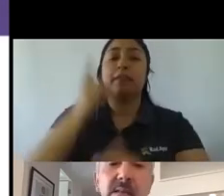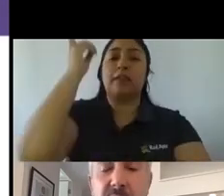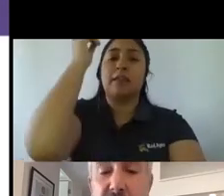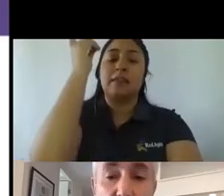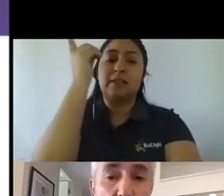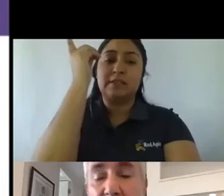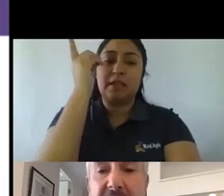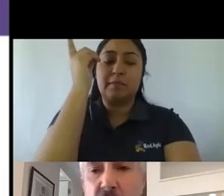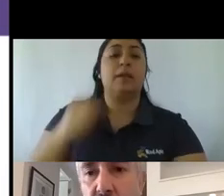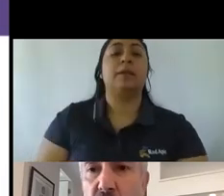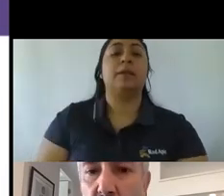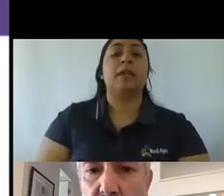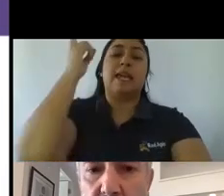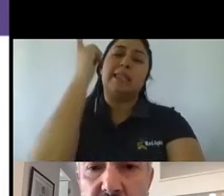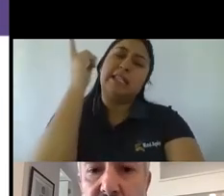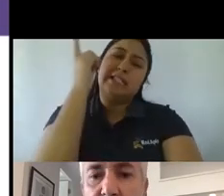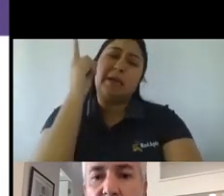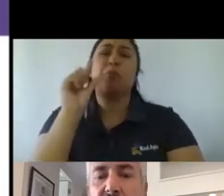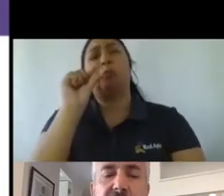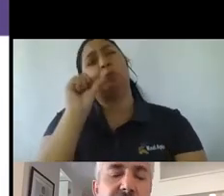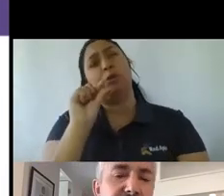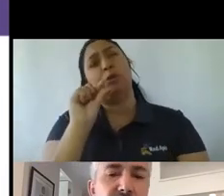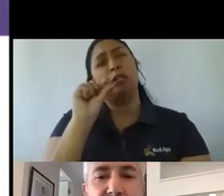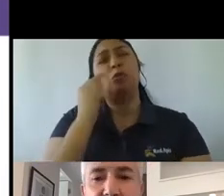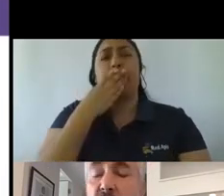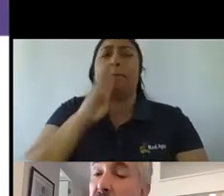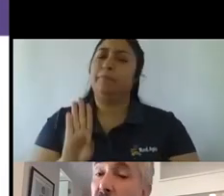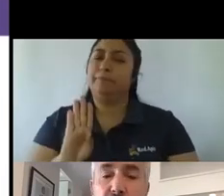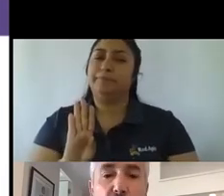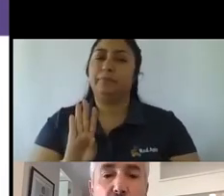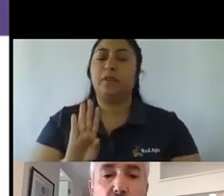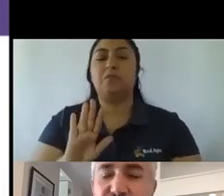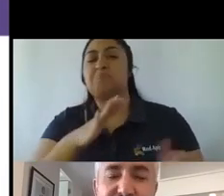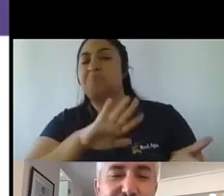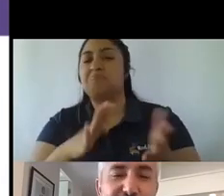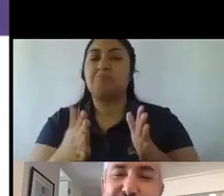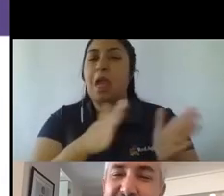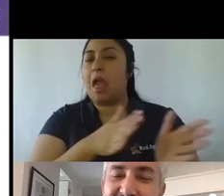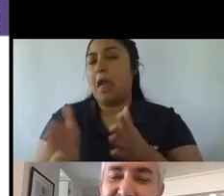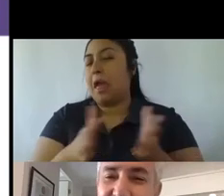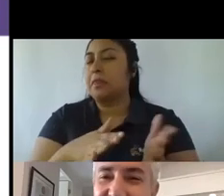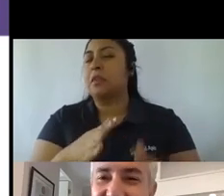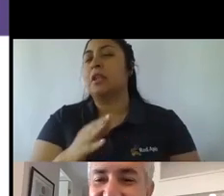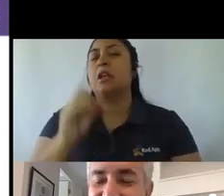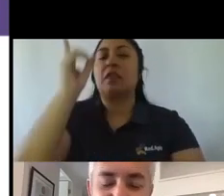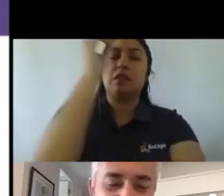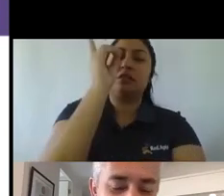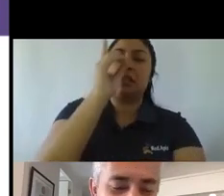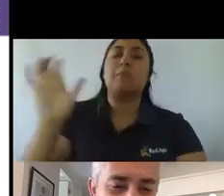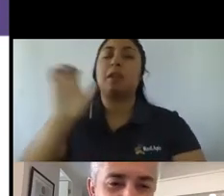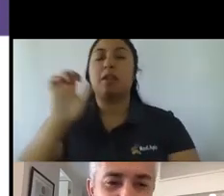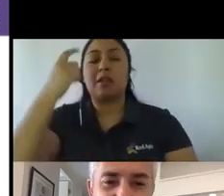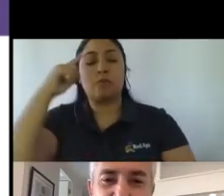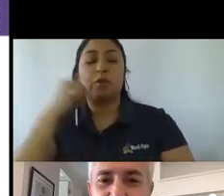parece que se arregló un pelito un poco la cosa, entre diciembre y enero, pero luego ya nos enfrentamos nuevamente a lo que sabemos